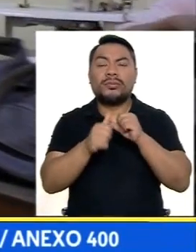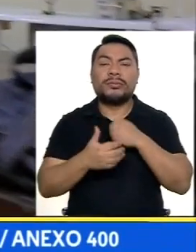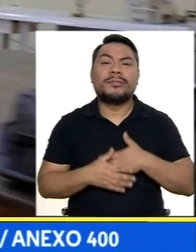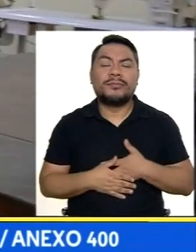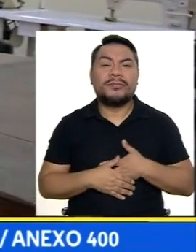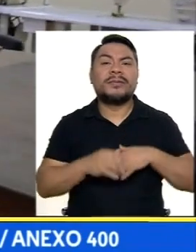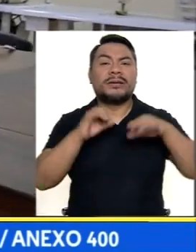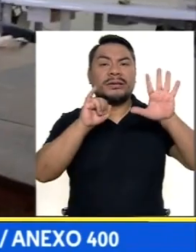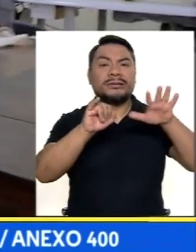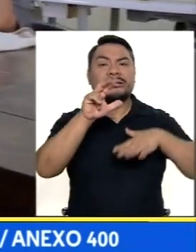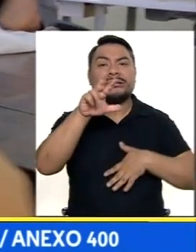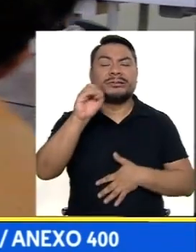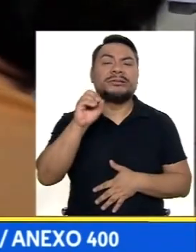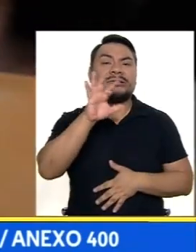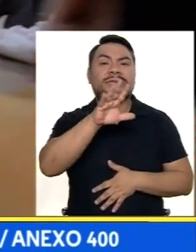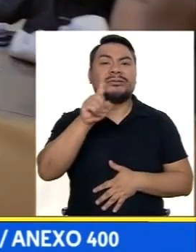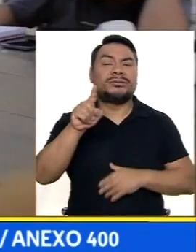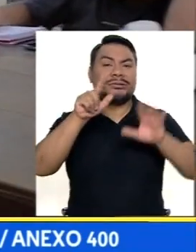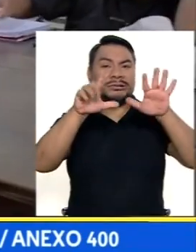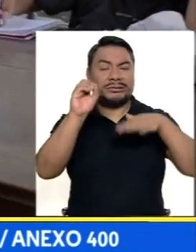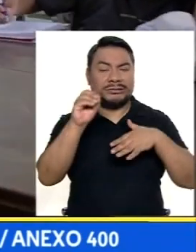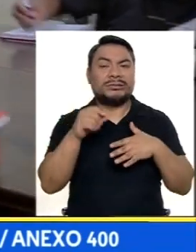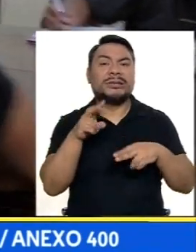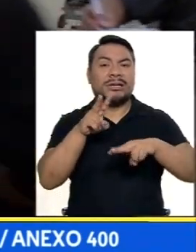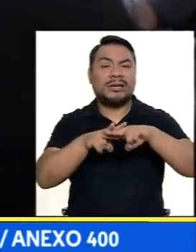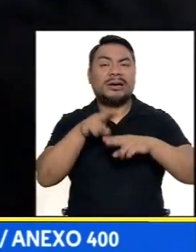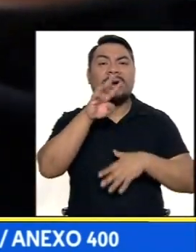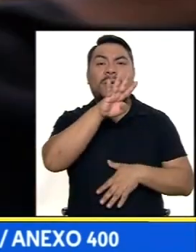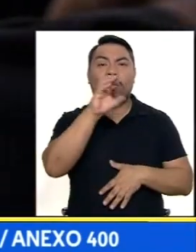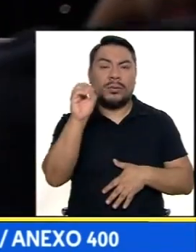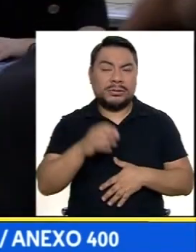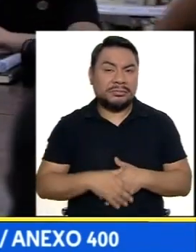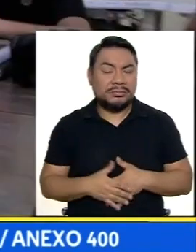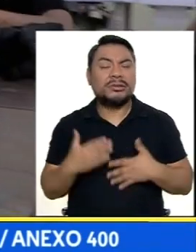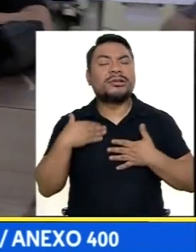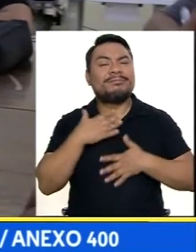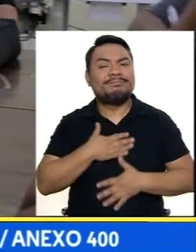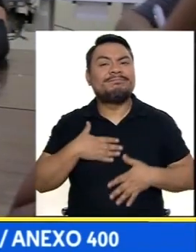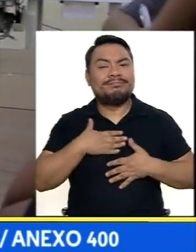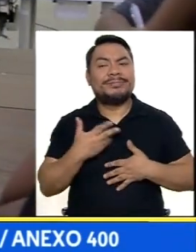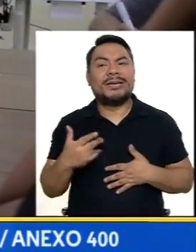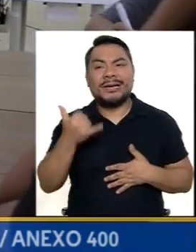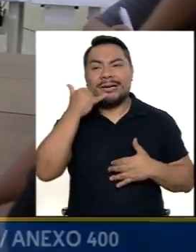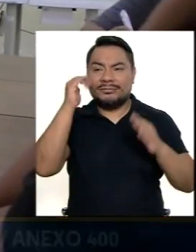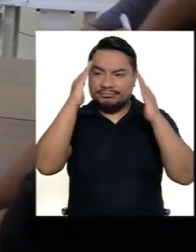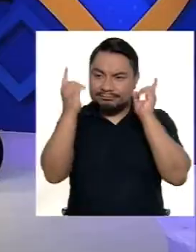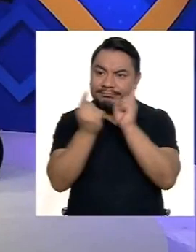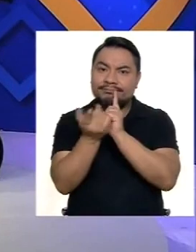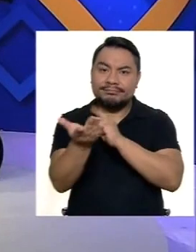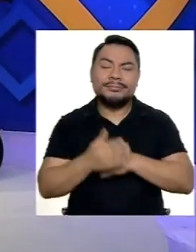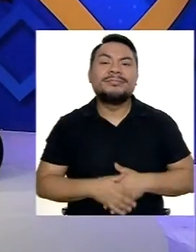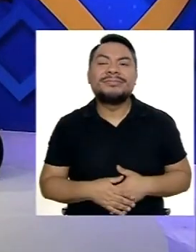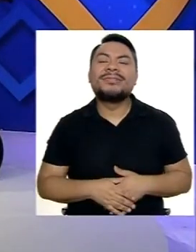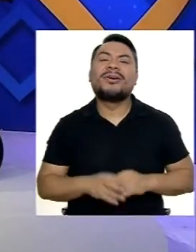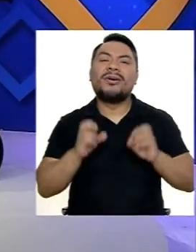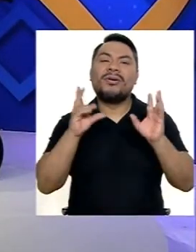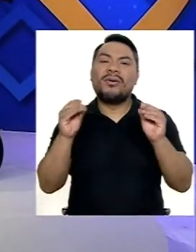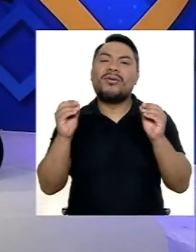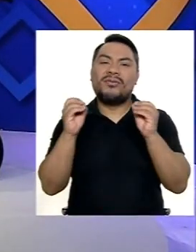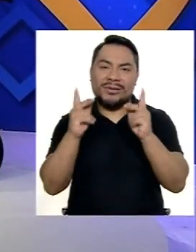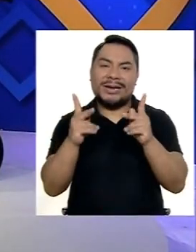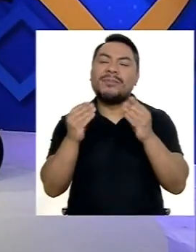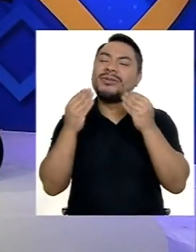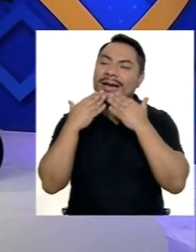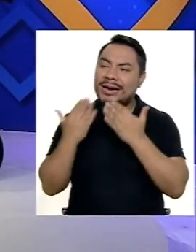630-5170 Anexo 400 Y que gustosamente Los vamos a atender Muchas gracias Muchas